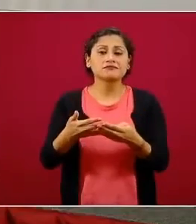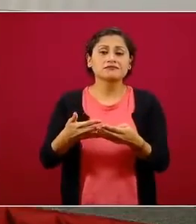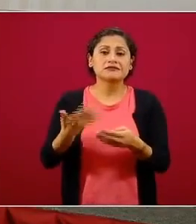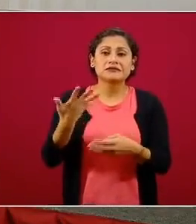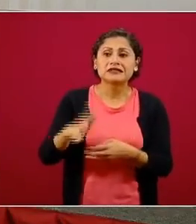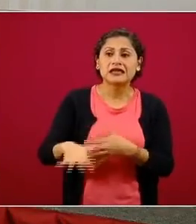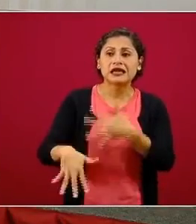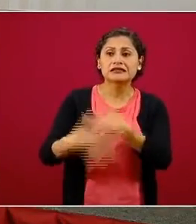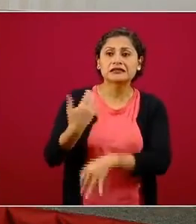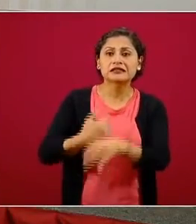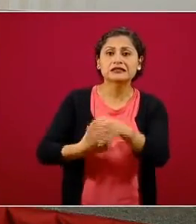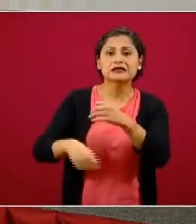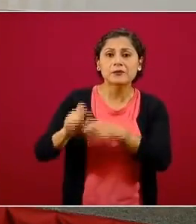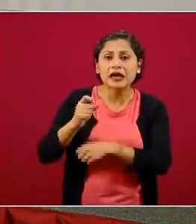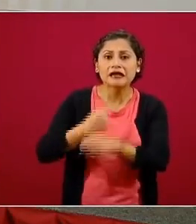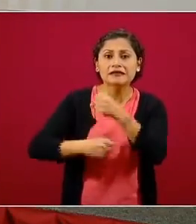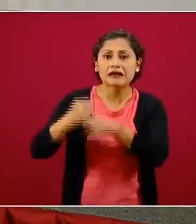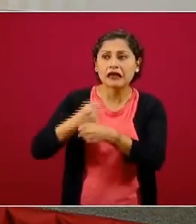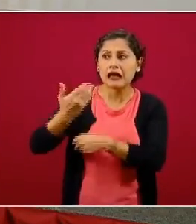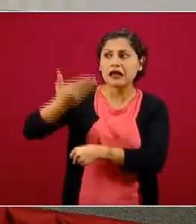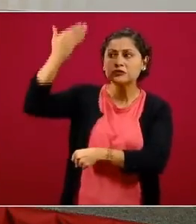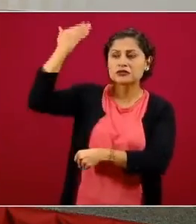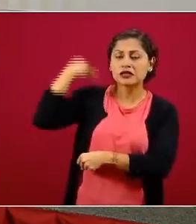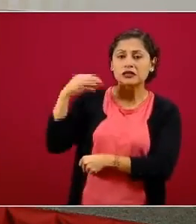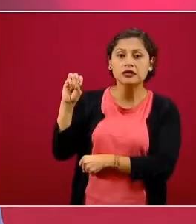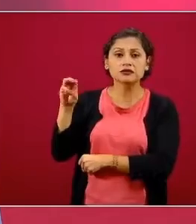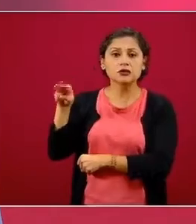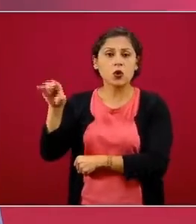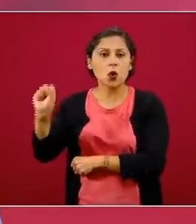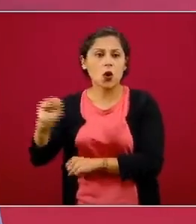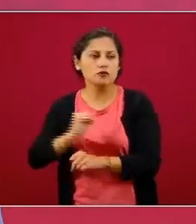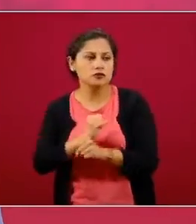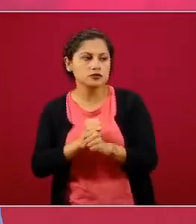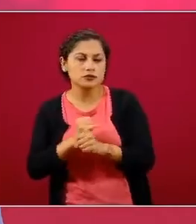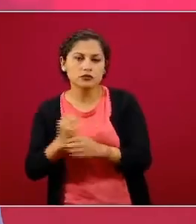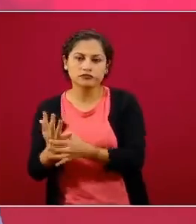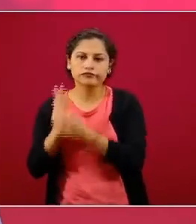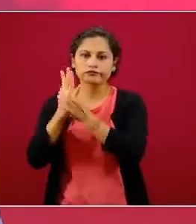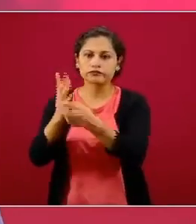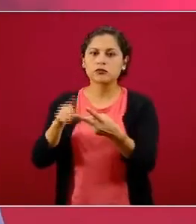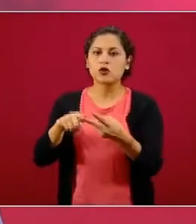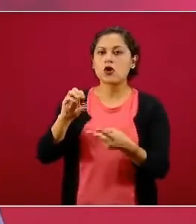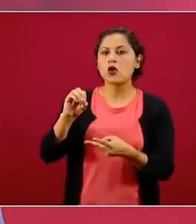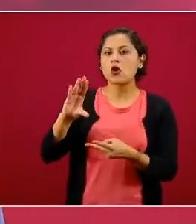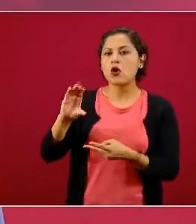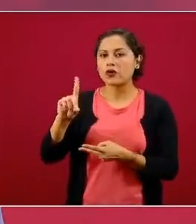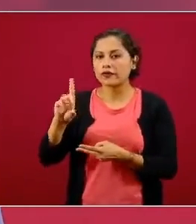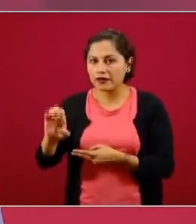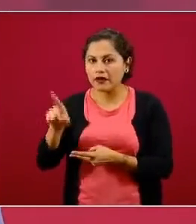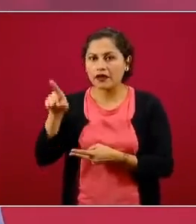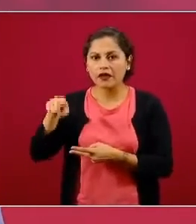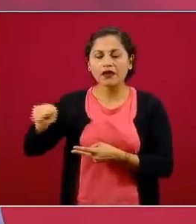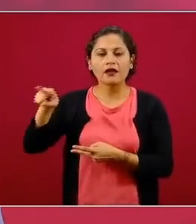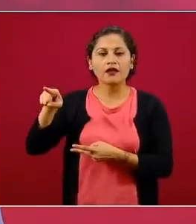20 años por la Organización Mundial de la Salud, por la OCDE, la Organización de Cooperación